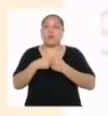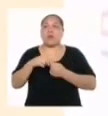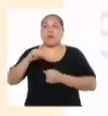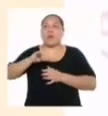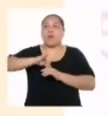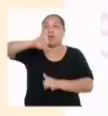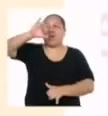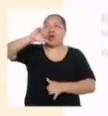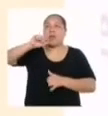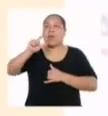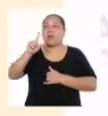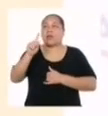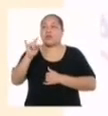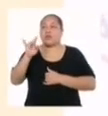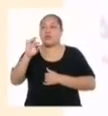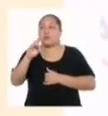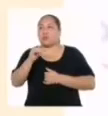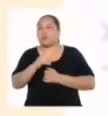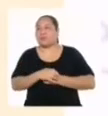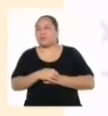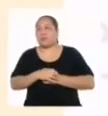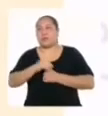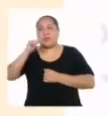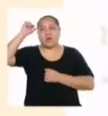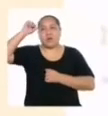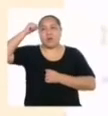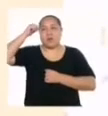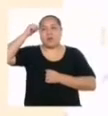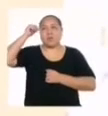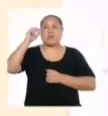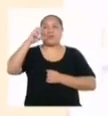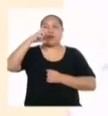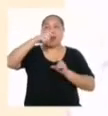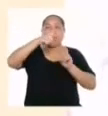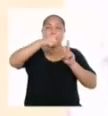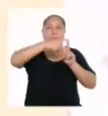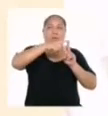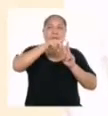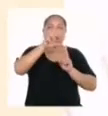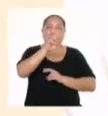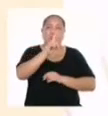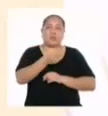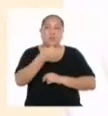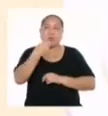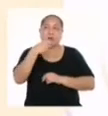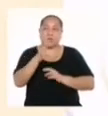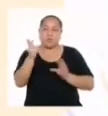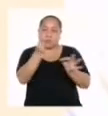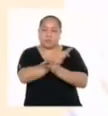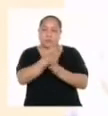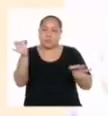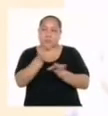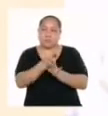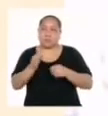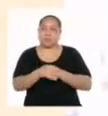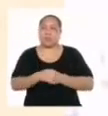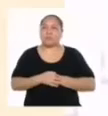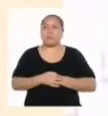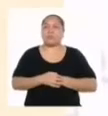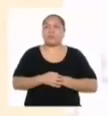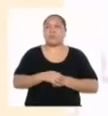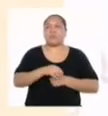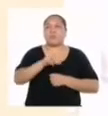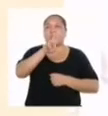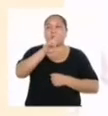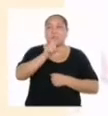altura. Y si recordamos que pi es 3,14 y reemplazamos los valores la